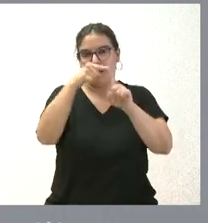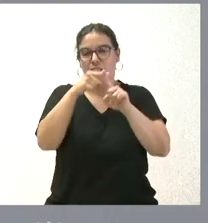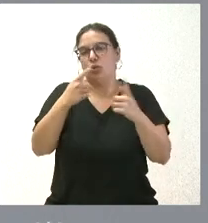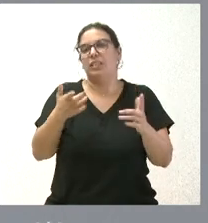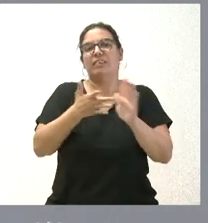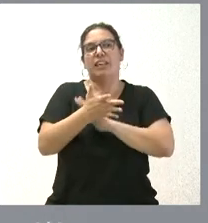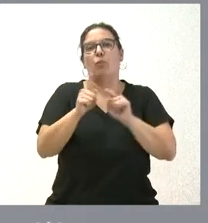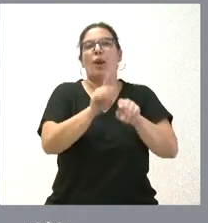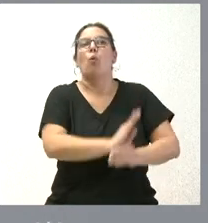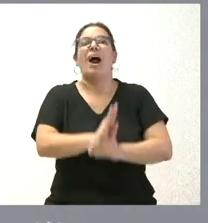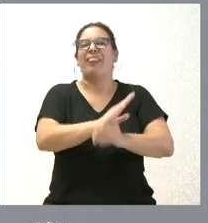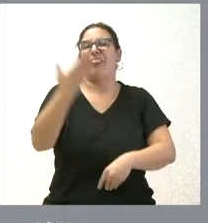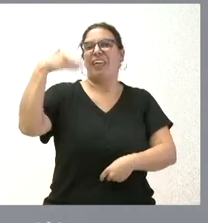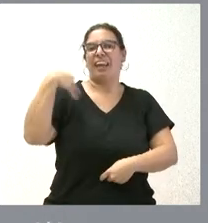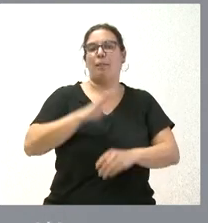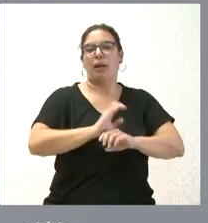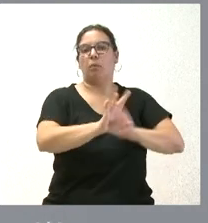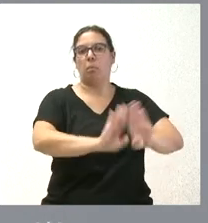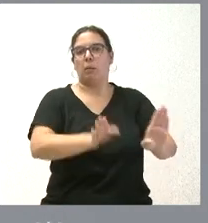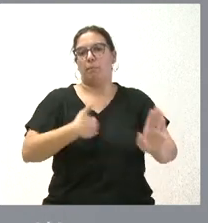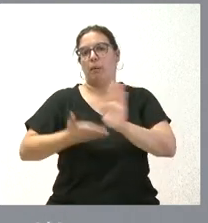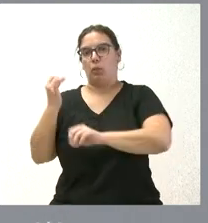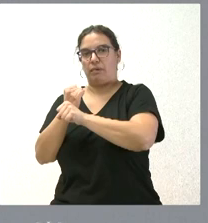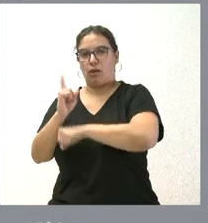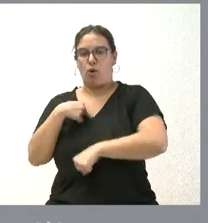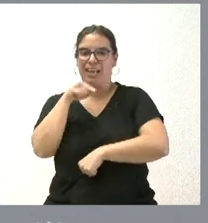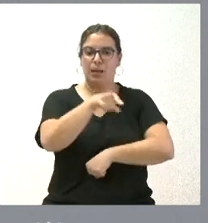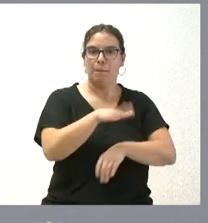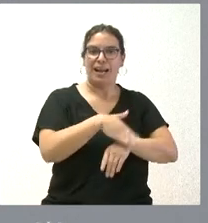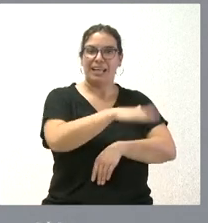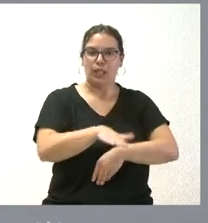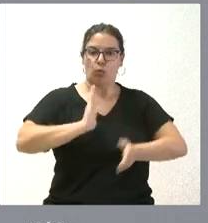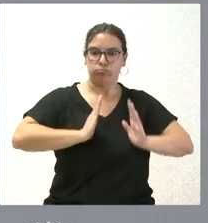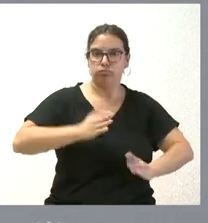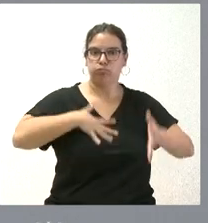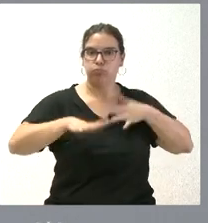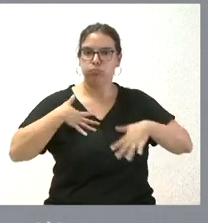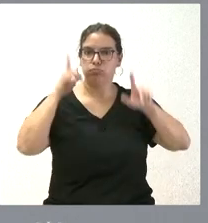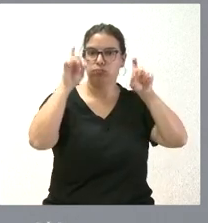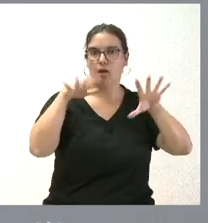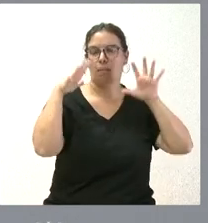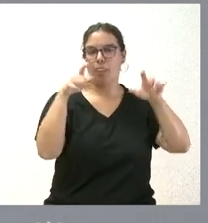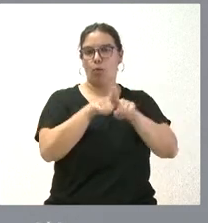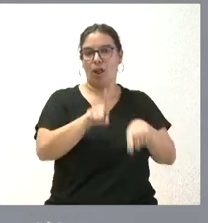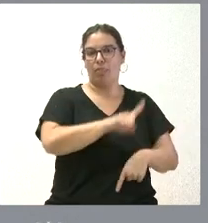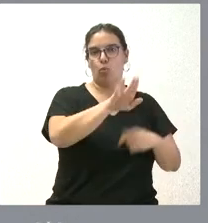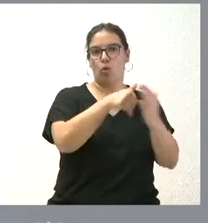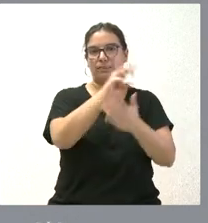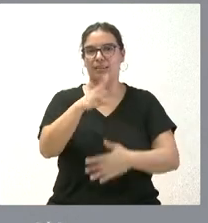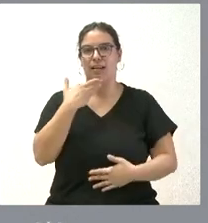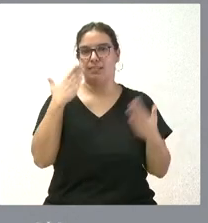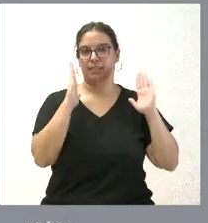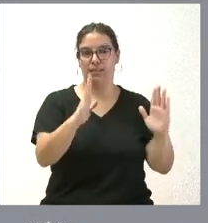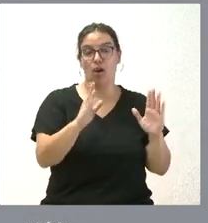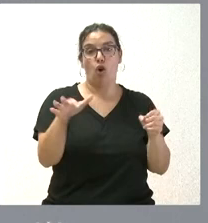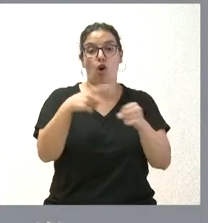no hablamos de guarderías, hablamos de centros educativos de educación infantil de uno a tres años, que es lo que hemos implantado, contando con toda la oferta